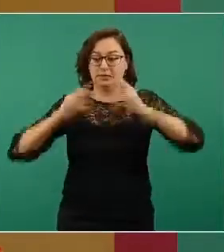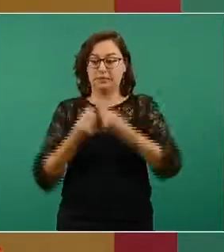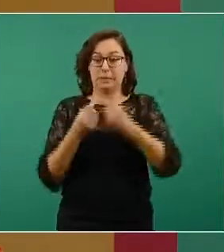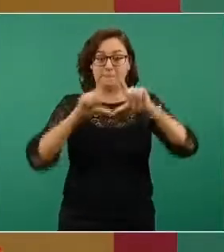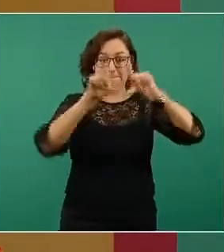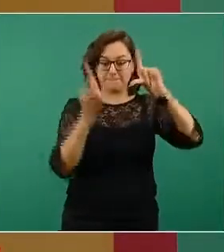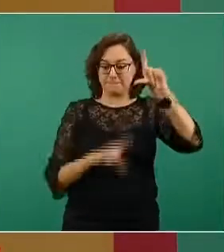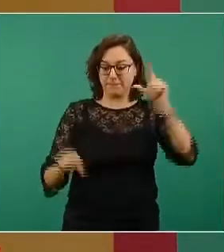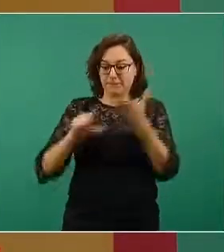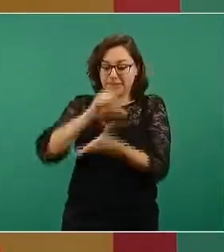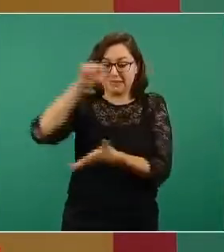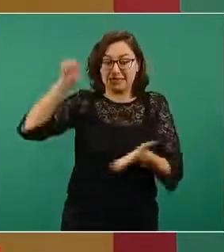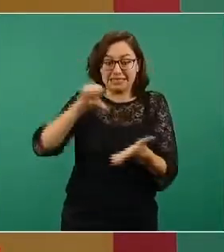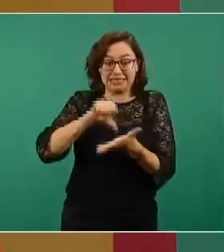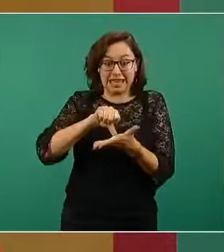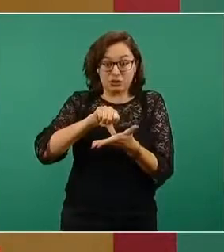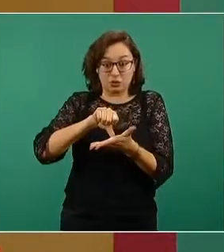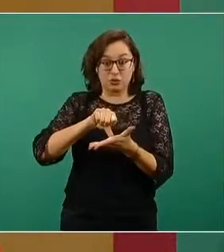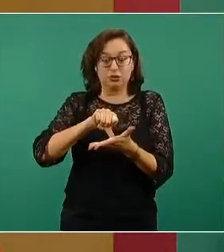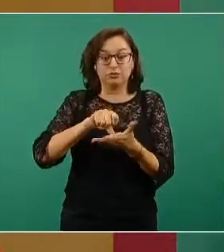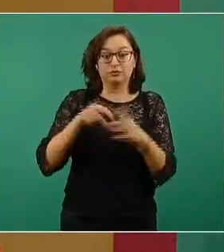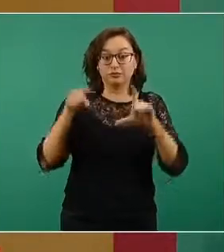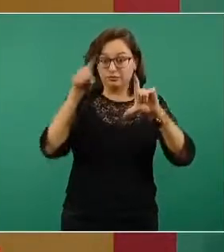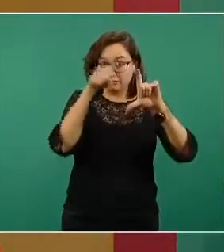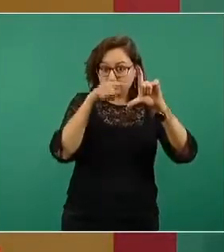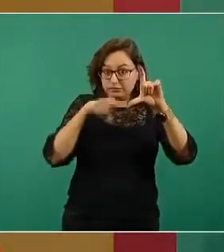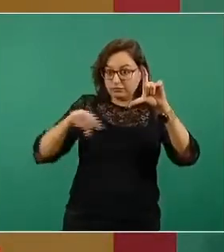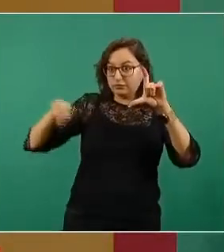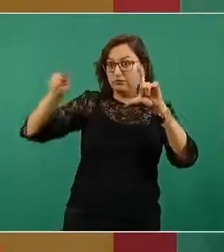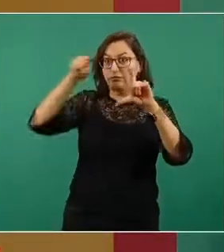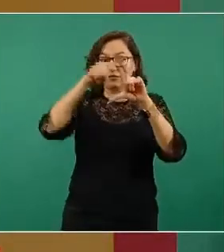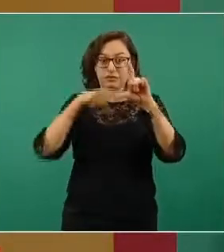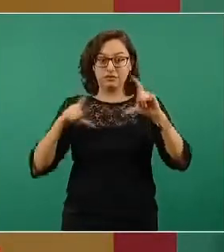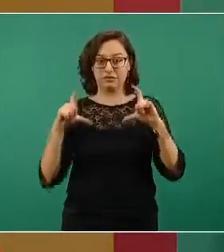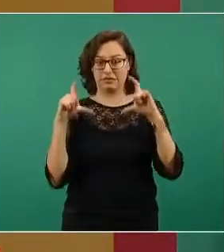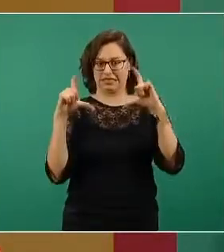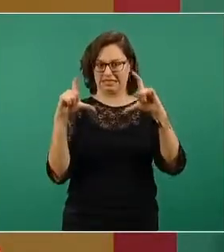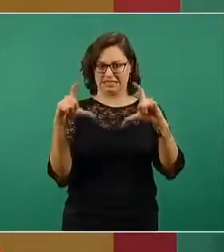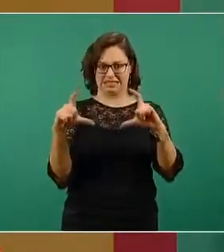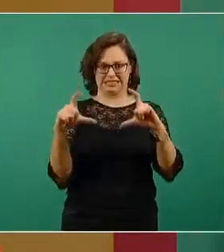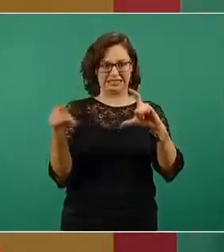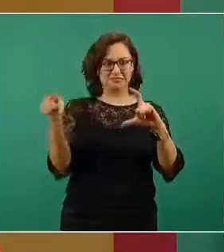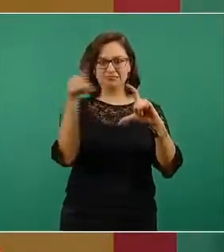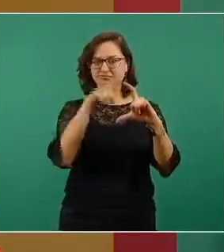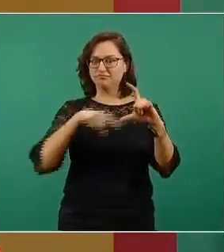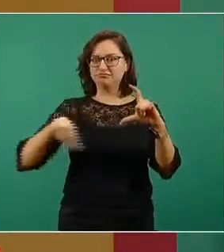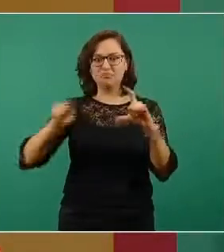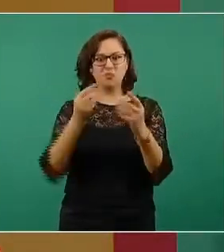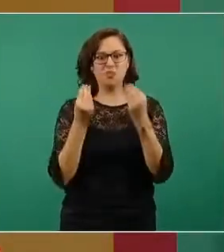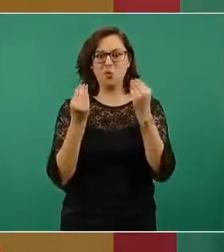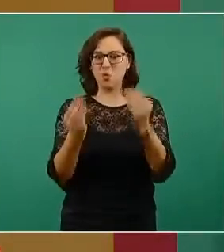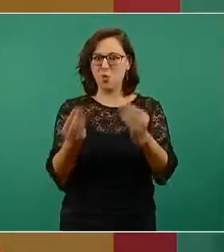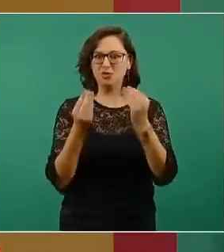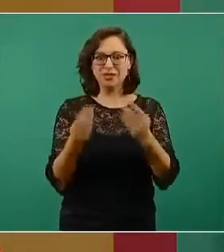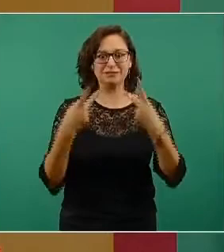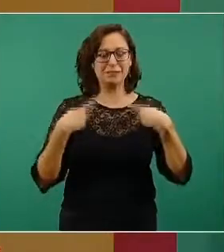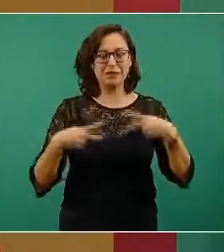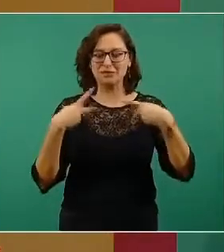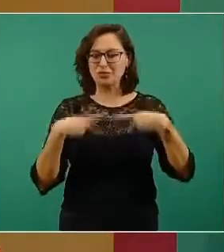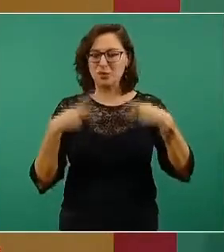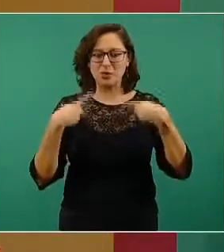Funcionalmente, para fines de la epidemia, es como si fuera una sola zona, una sola entidad federativa.